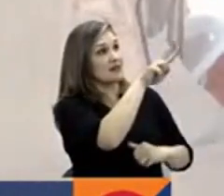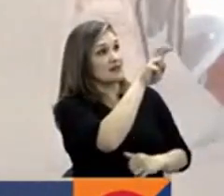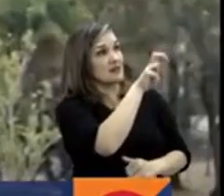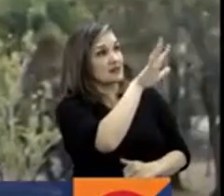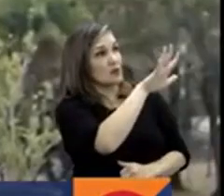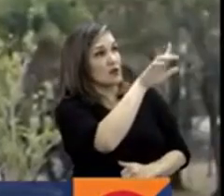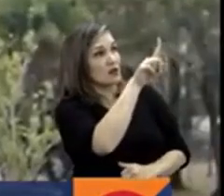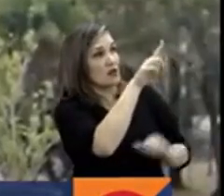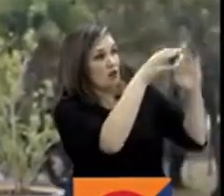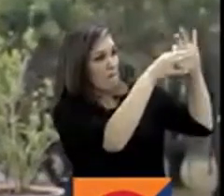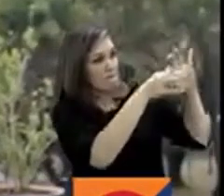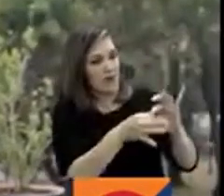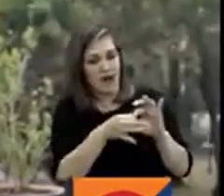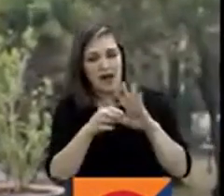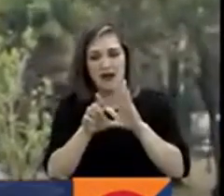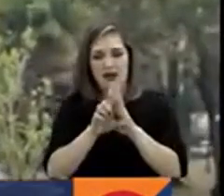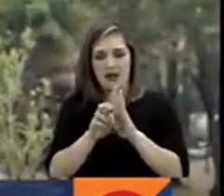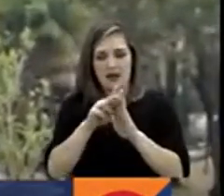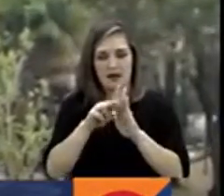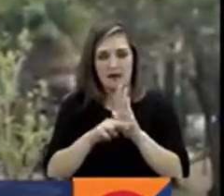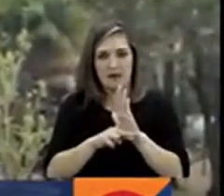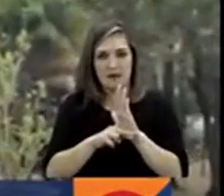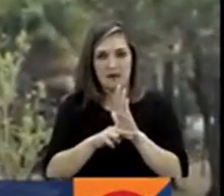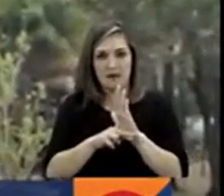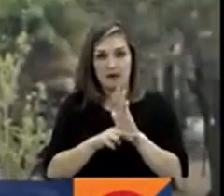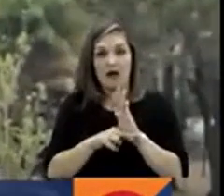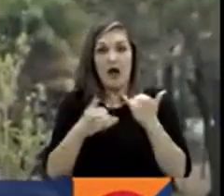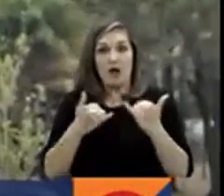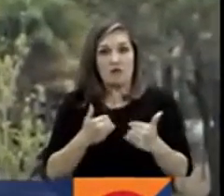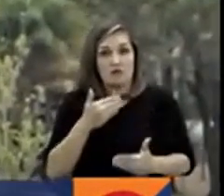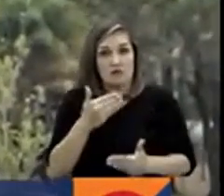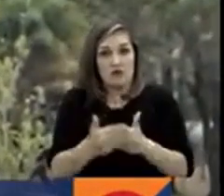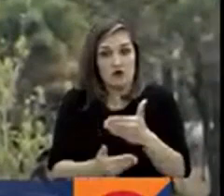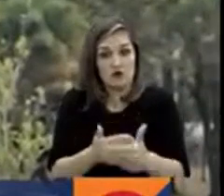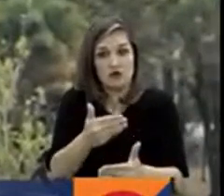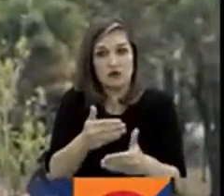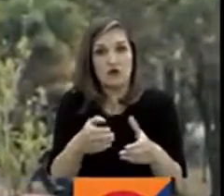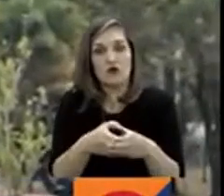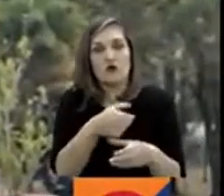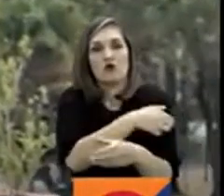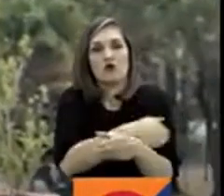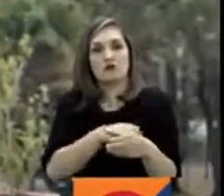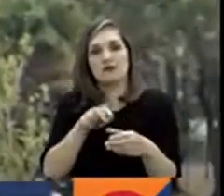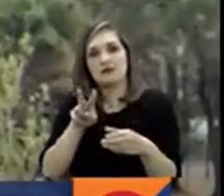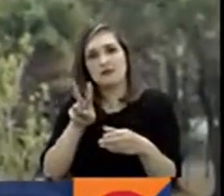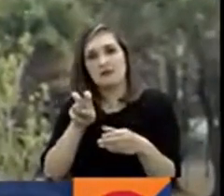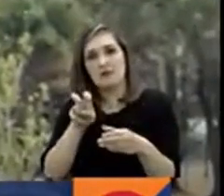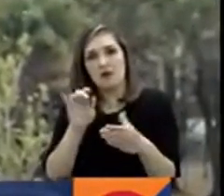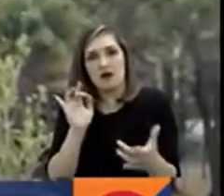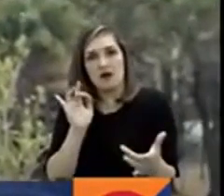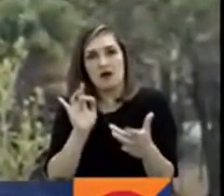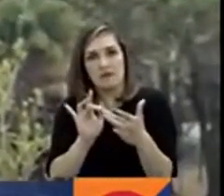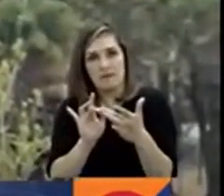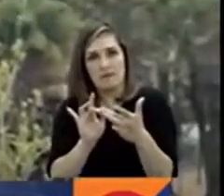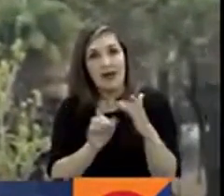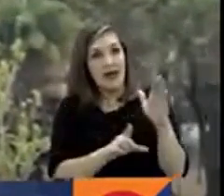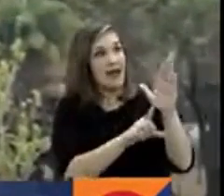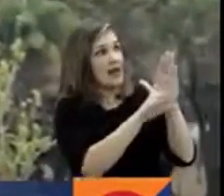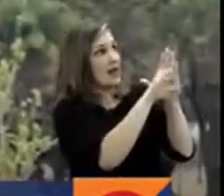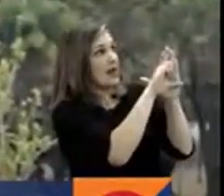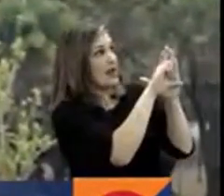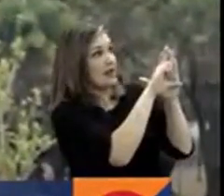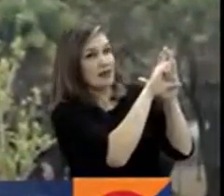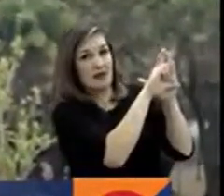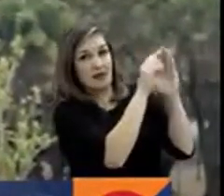El trámite, como es una reglamentación, debe ir por la Comisión Séptima. Al modificarse la ley estatutaria,